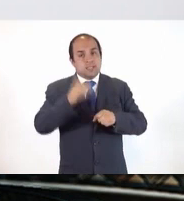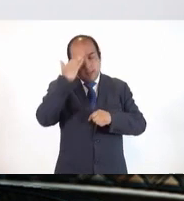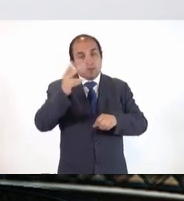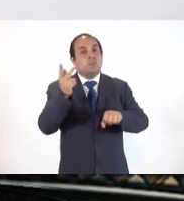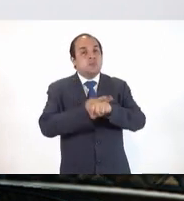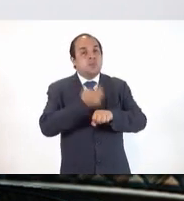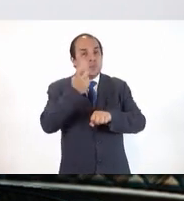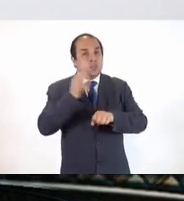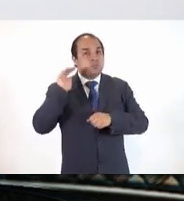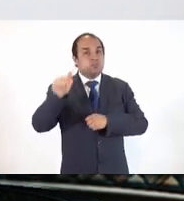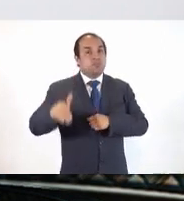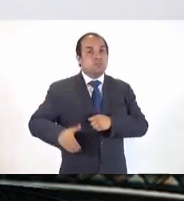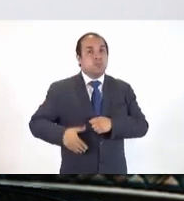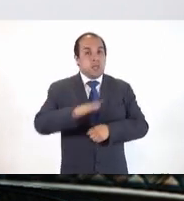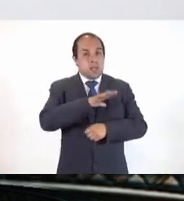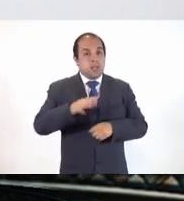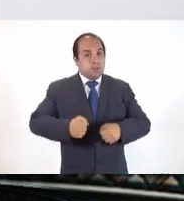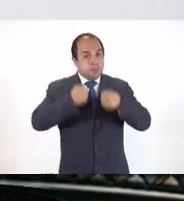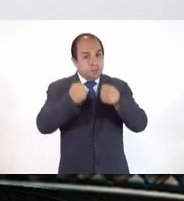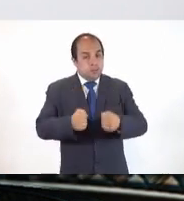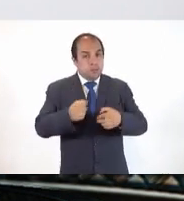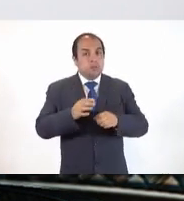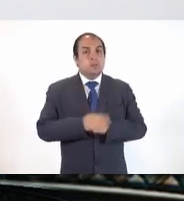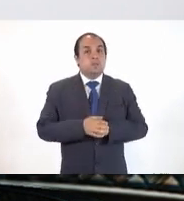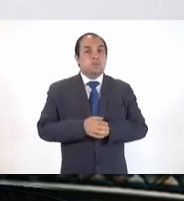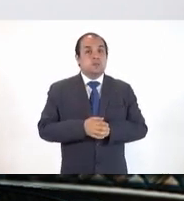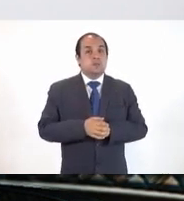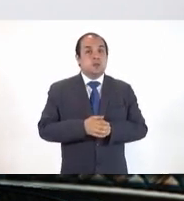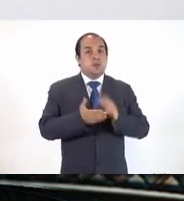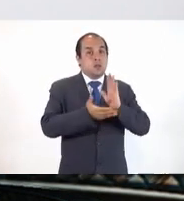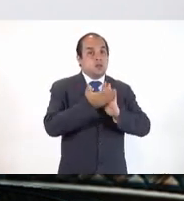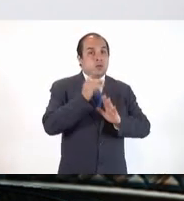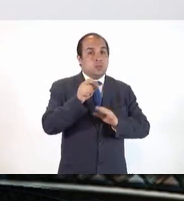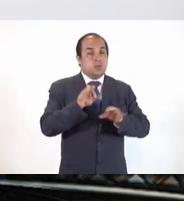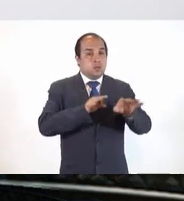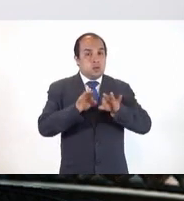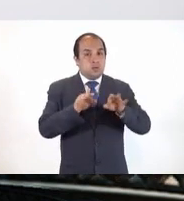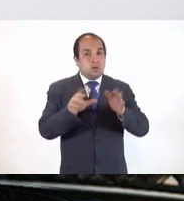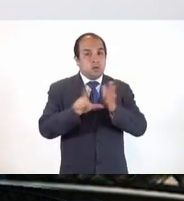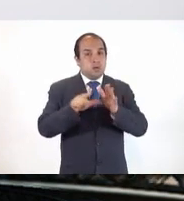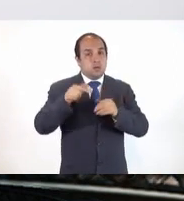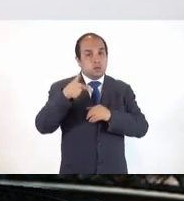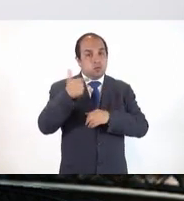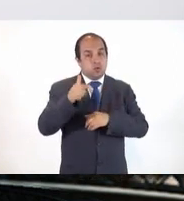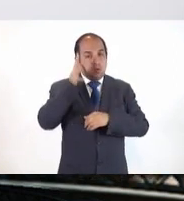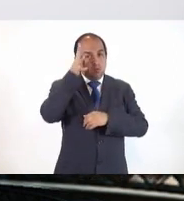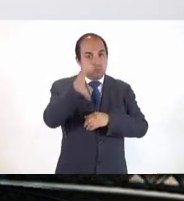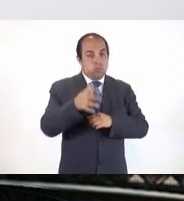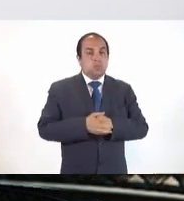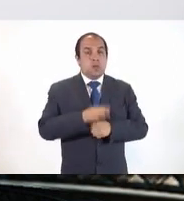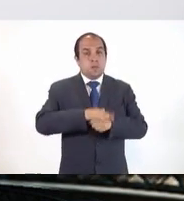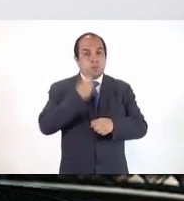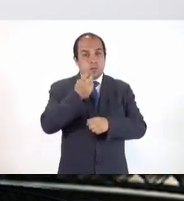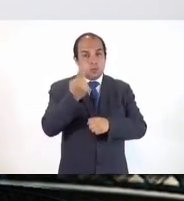incidente, sino en general la seguridad de la obra y de la operación de la línea 12 hasta el futuro. Y por eso